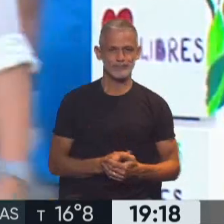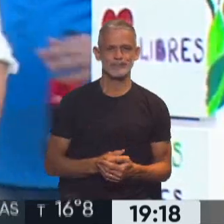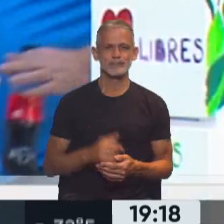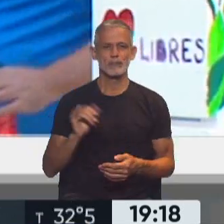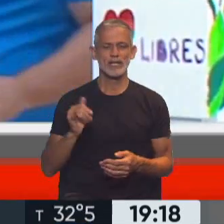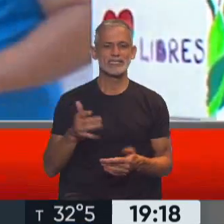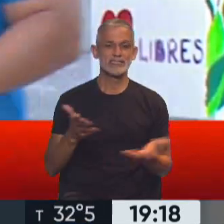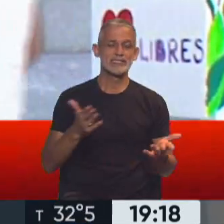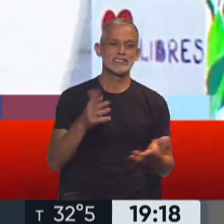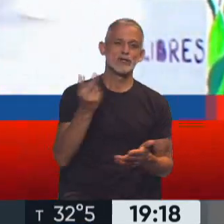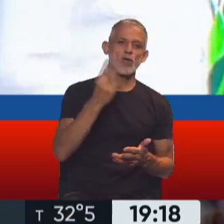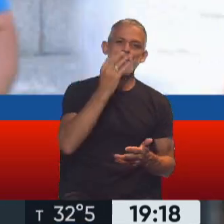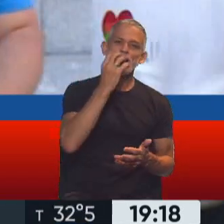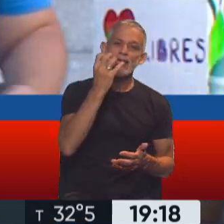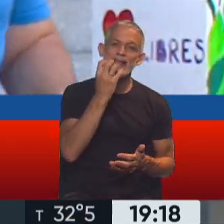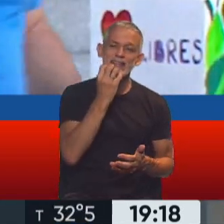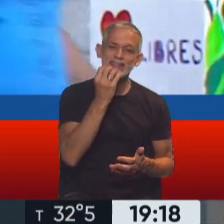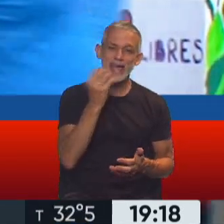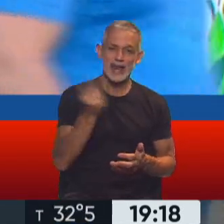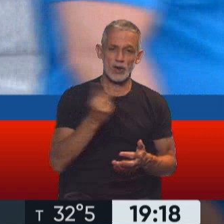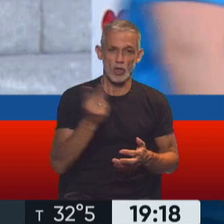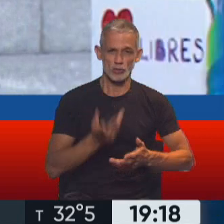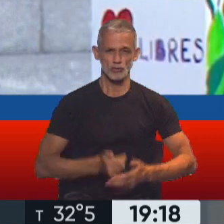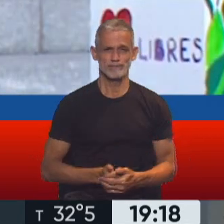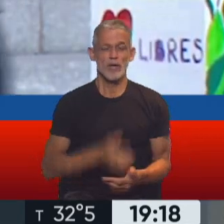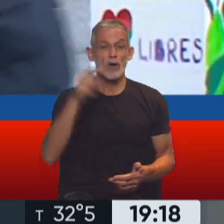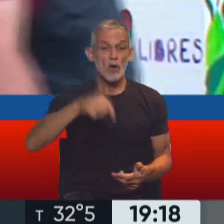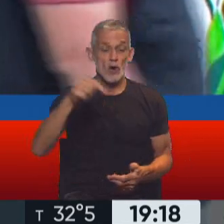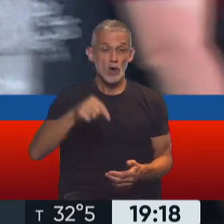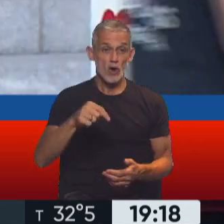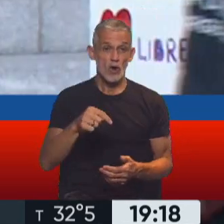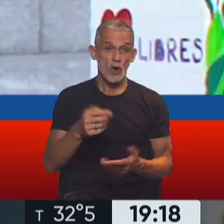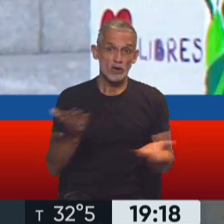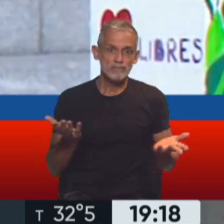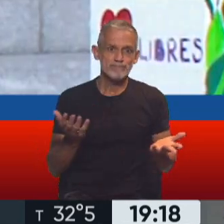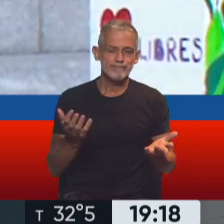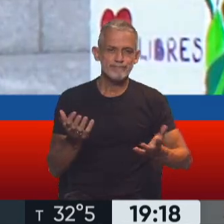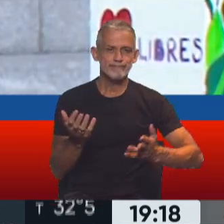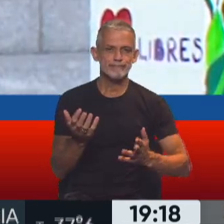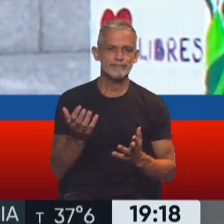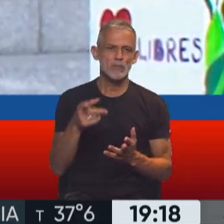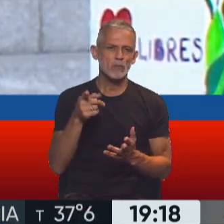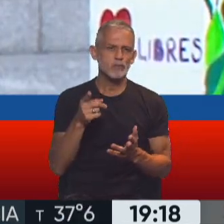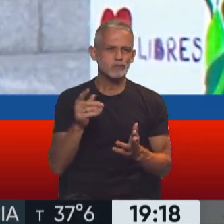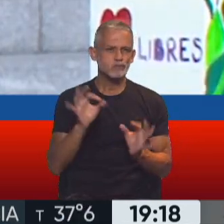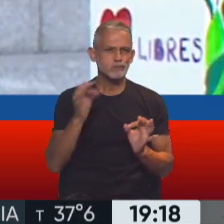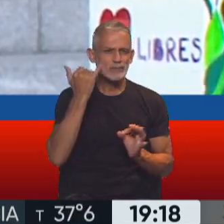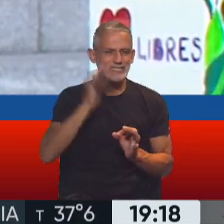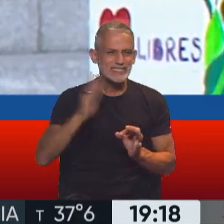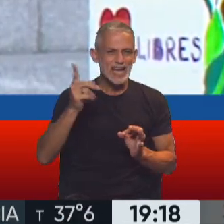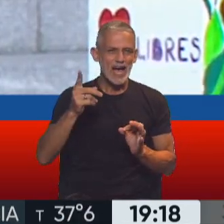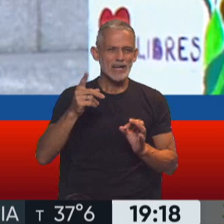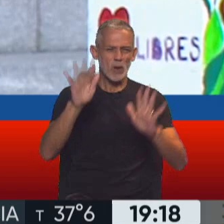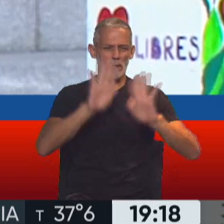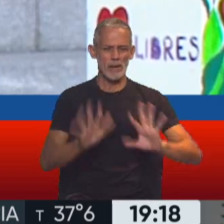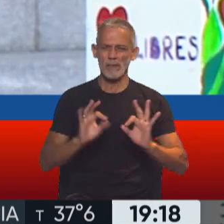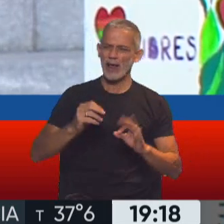Ariel, Diana, como ustedes decían, hoy se había armado un agazaje,